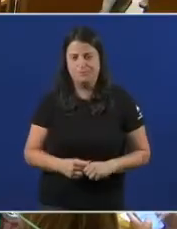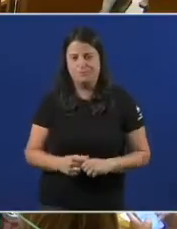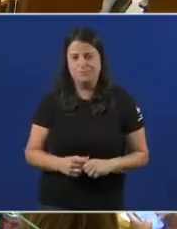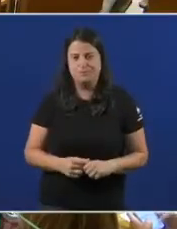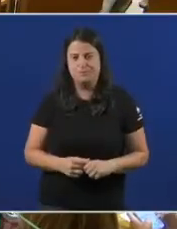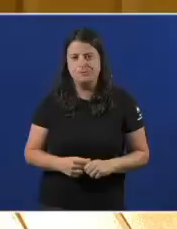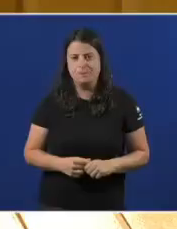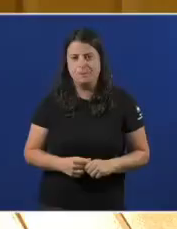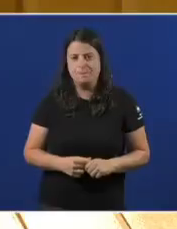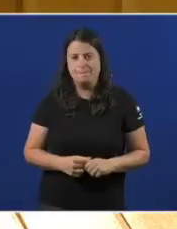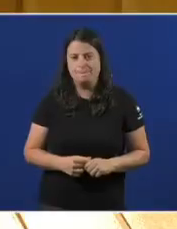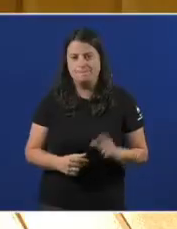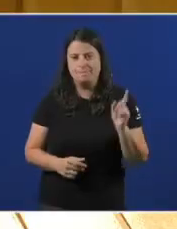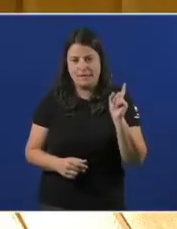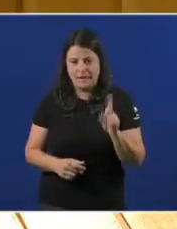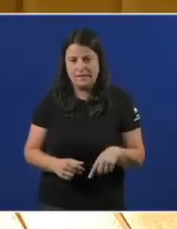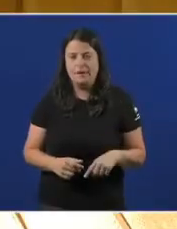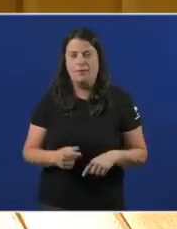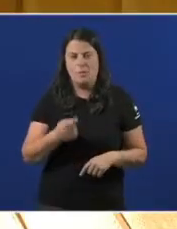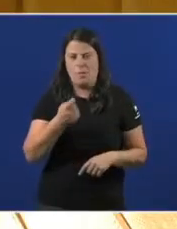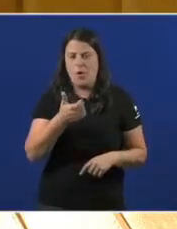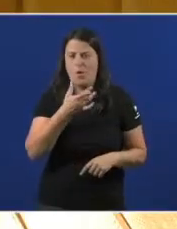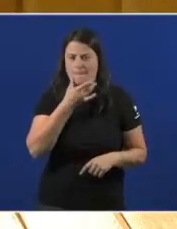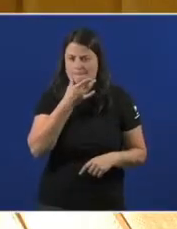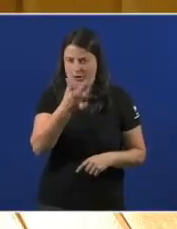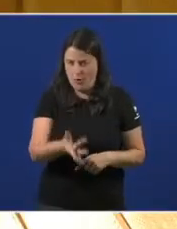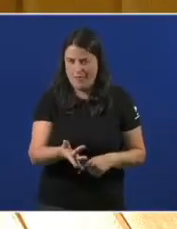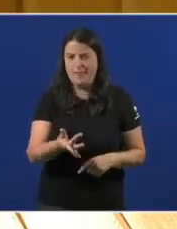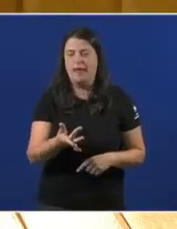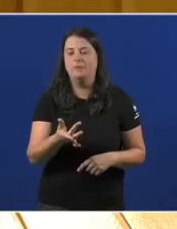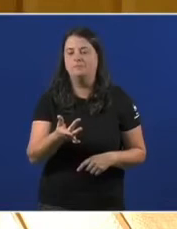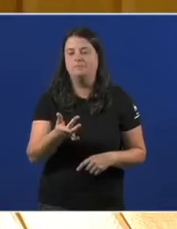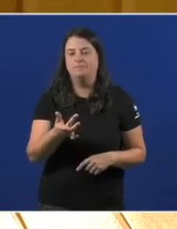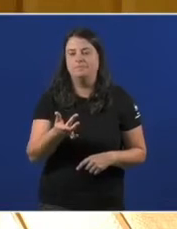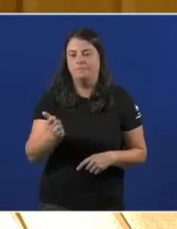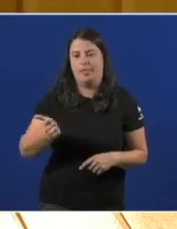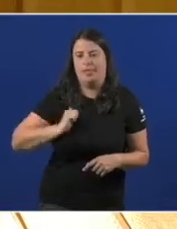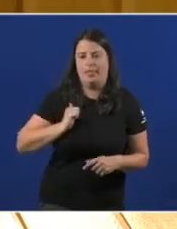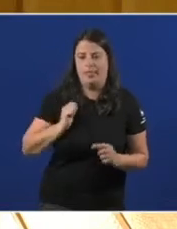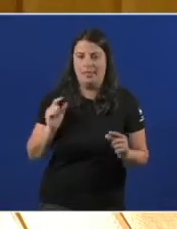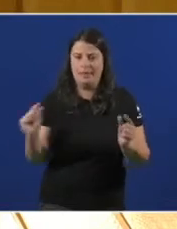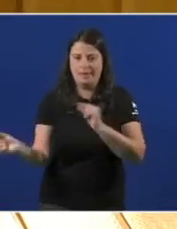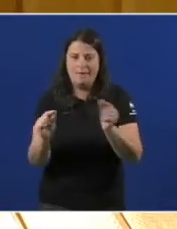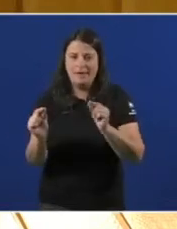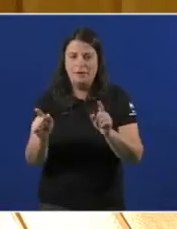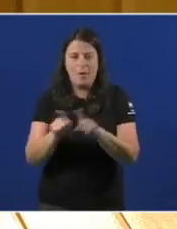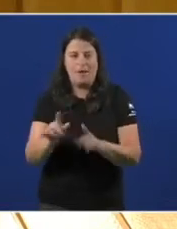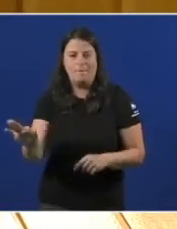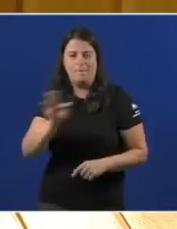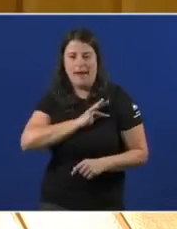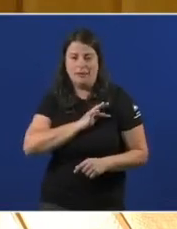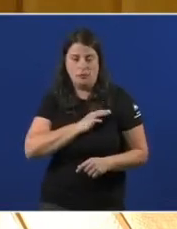E tamén causa a vergoña llea que utiliza este debate para atribuirse un mérito que non lle